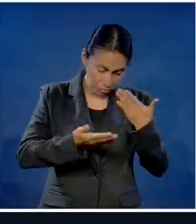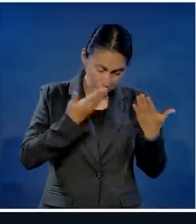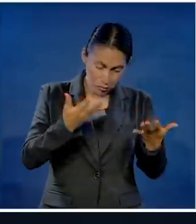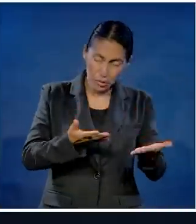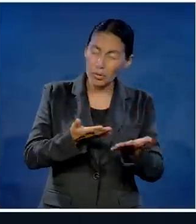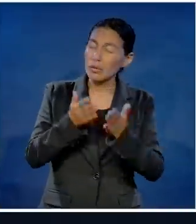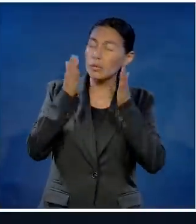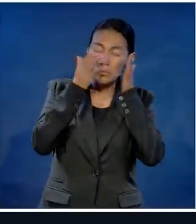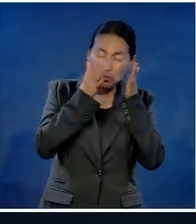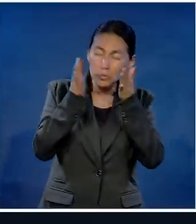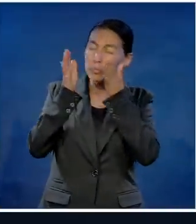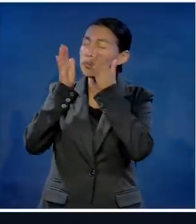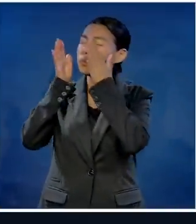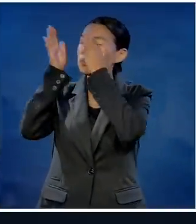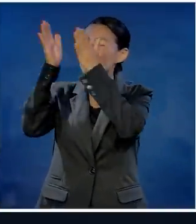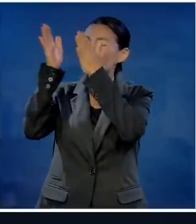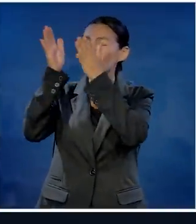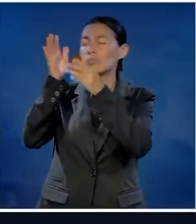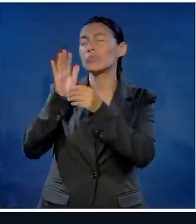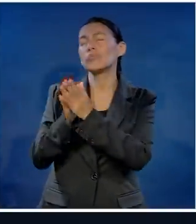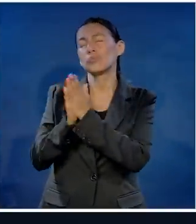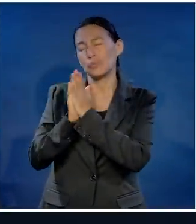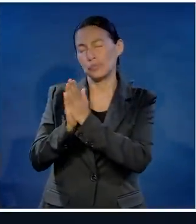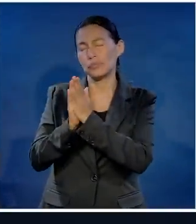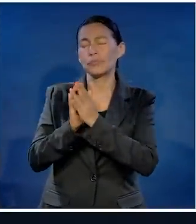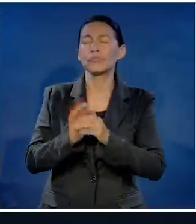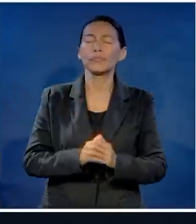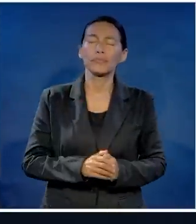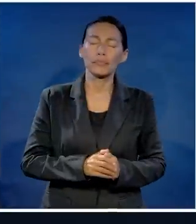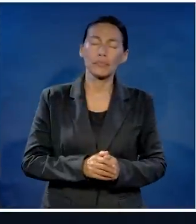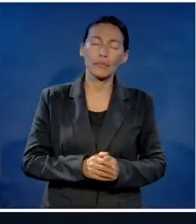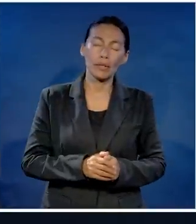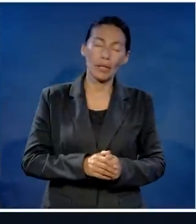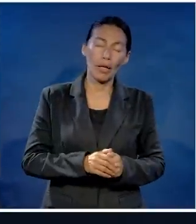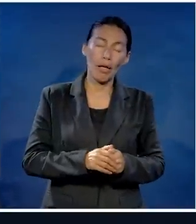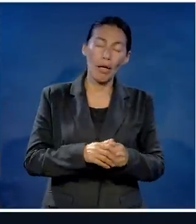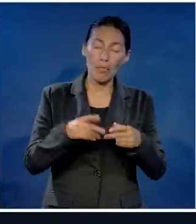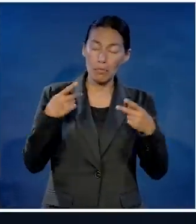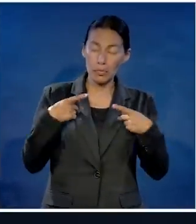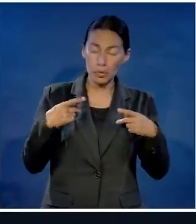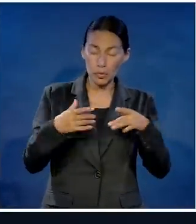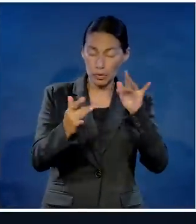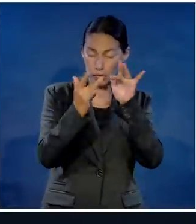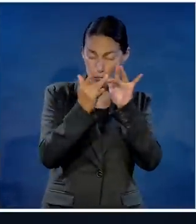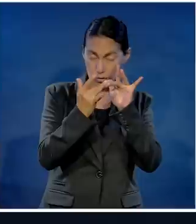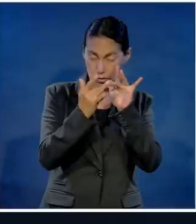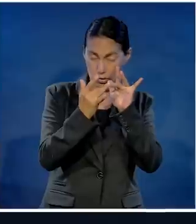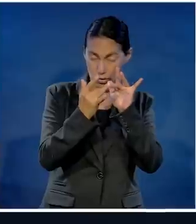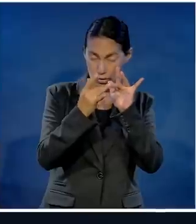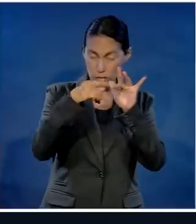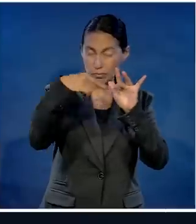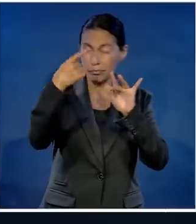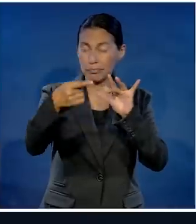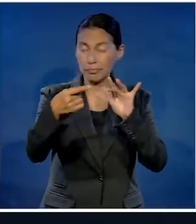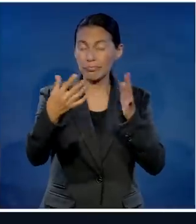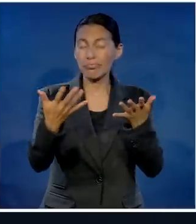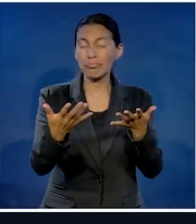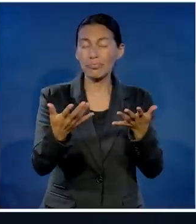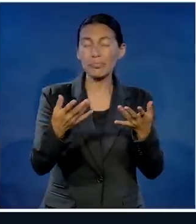de tantas personas reunidas aquí y detrás de esas cámaras, hay corazones